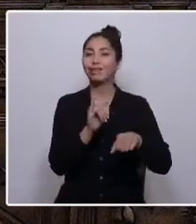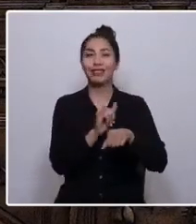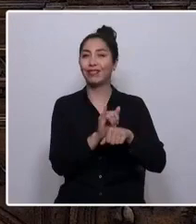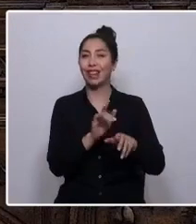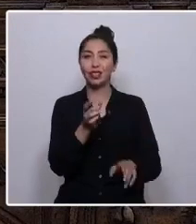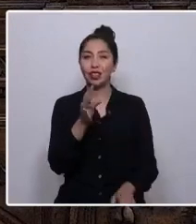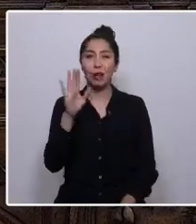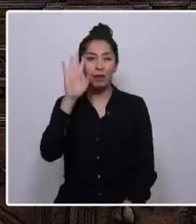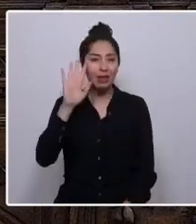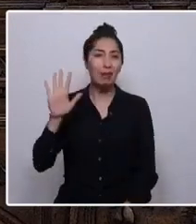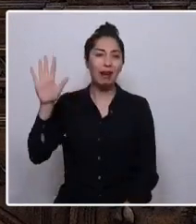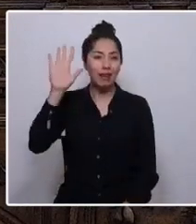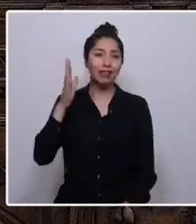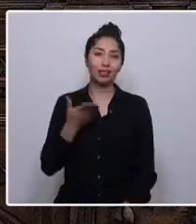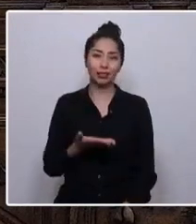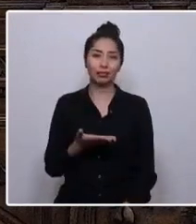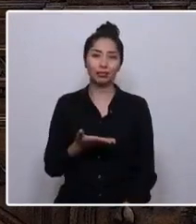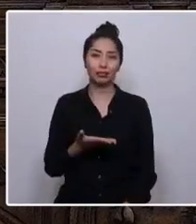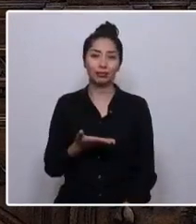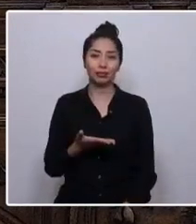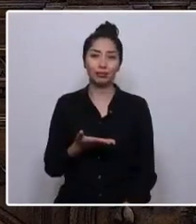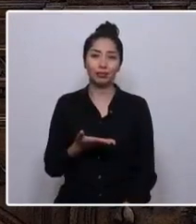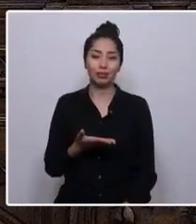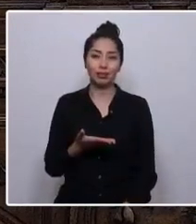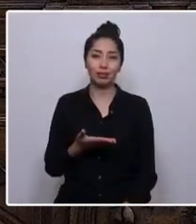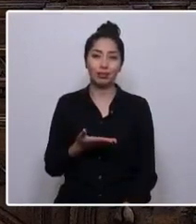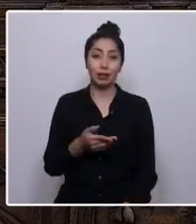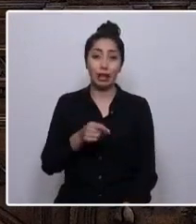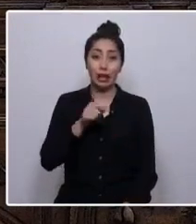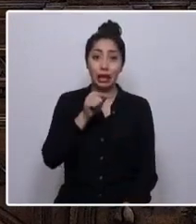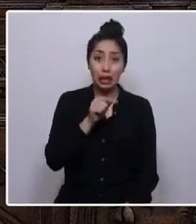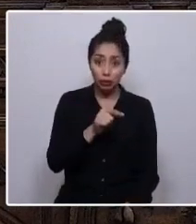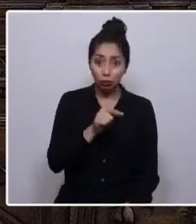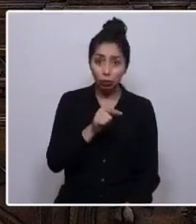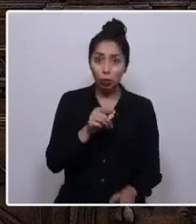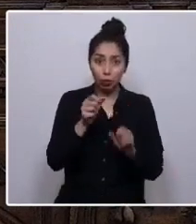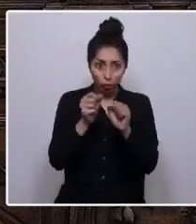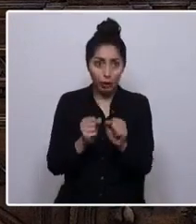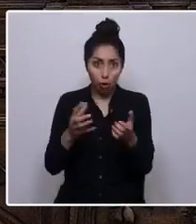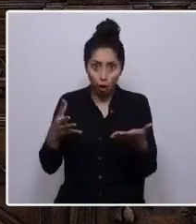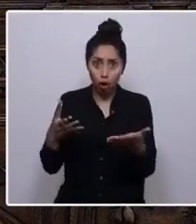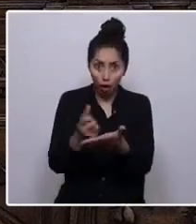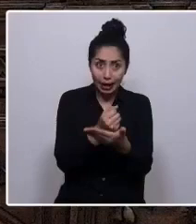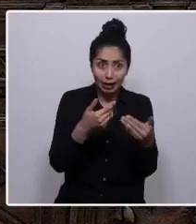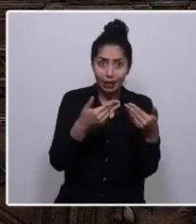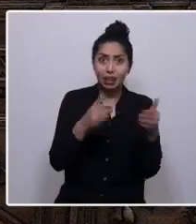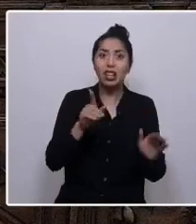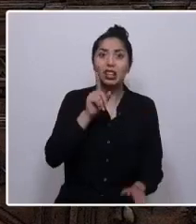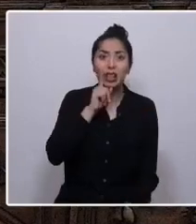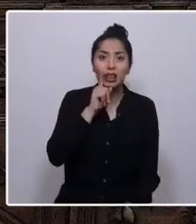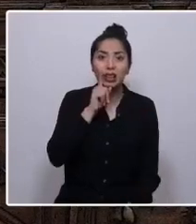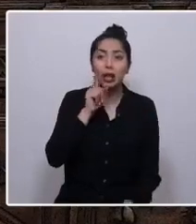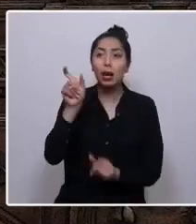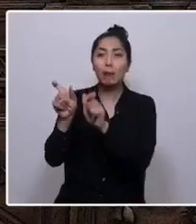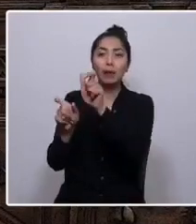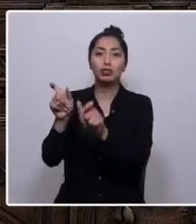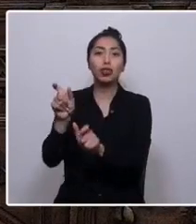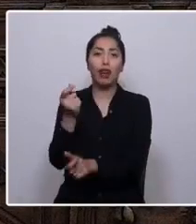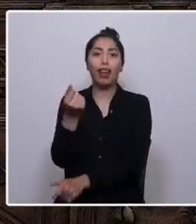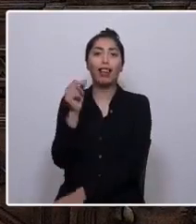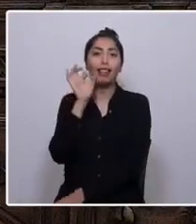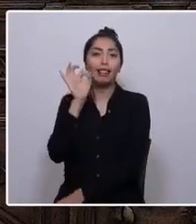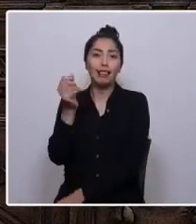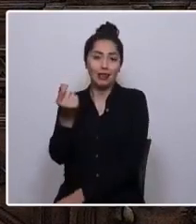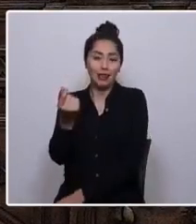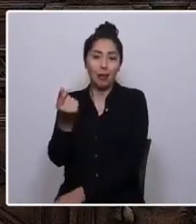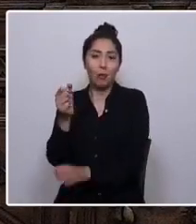Una ilusión que solo puede concretar quienes tienen el dinero para elegir libremente dónde